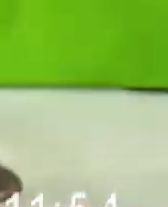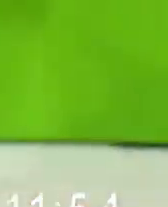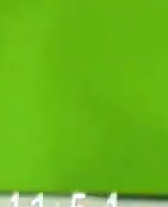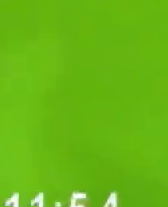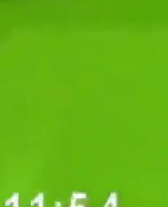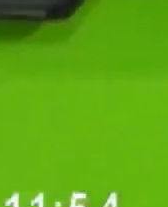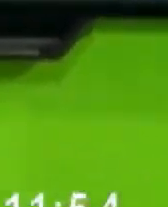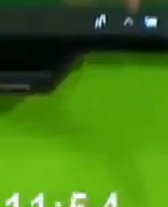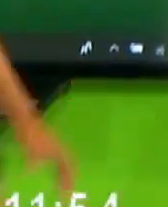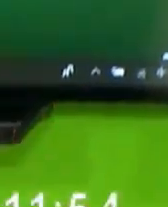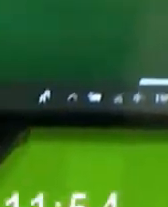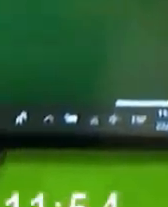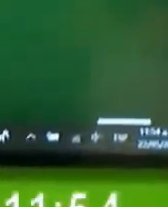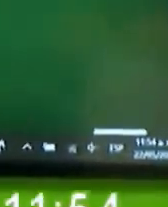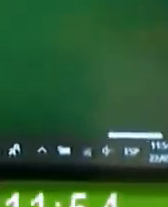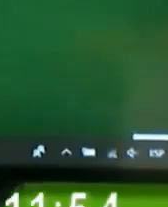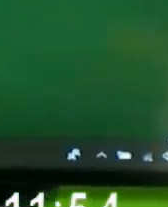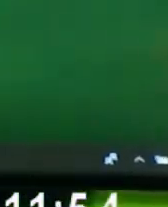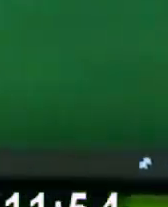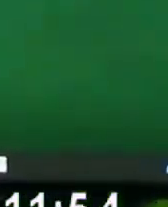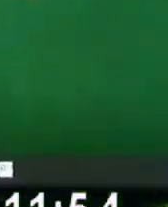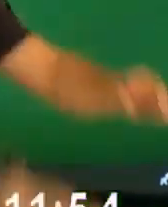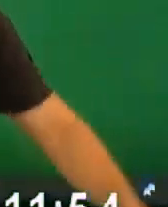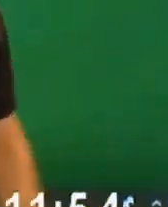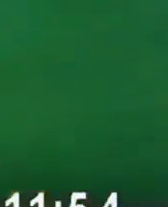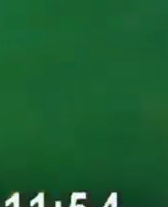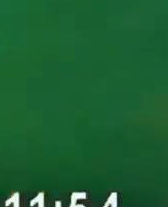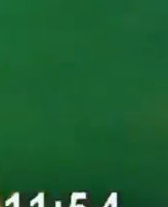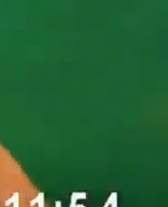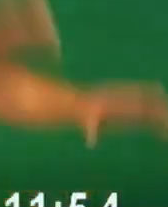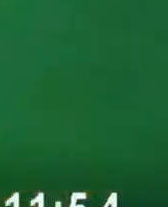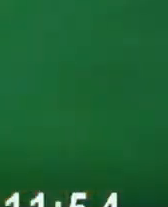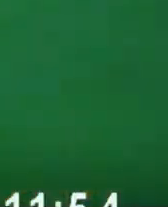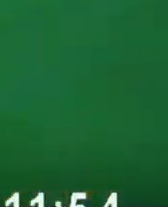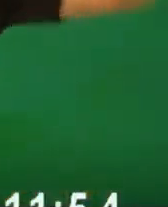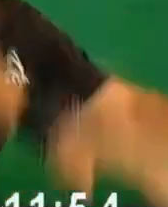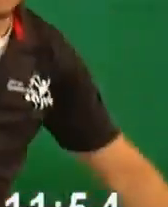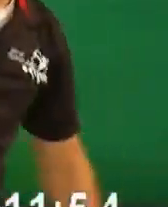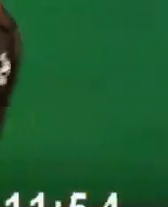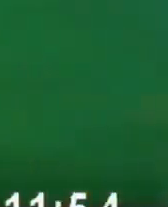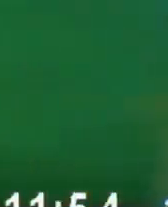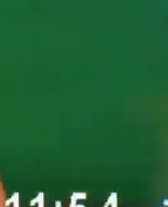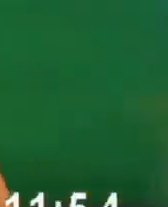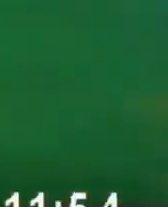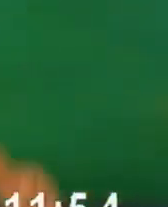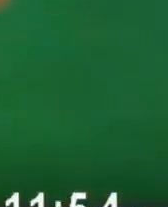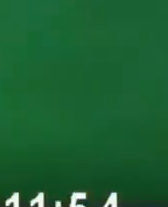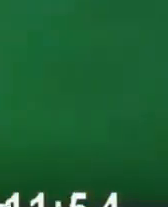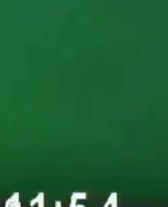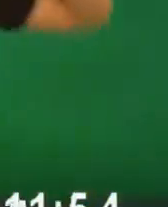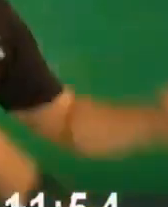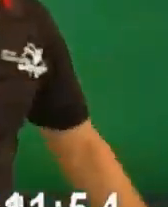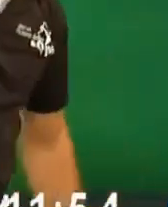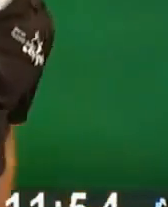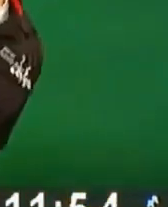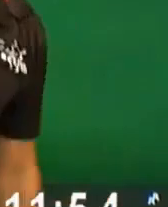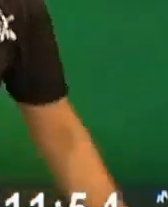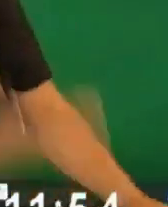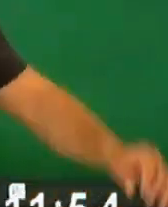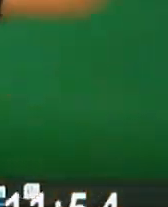A este le podemos llamar Superman. De superhéroe que nos encanta. Eso es. Podemos